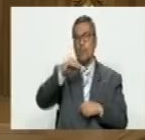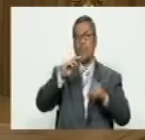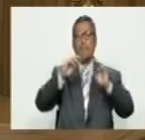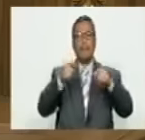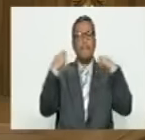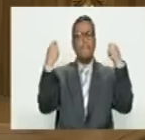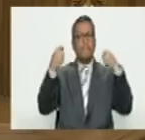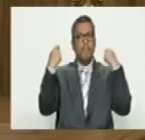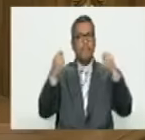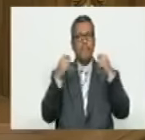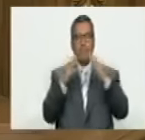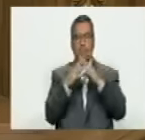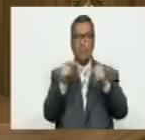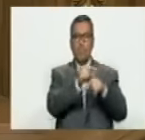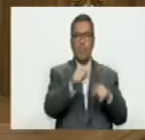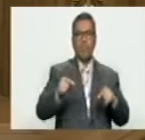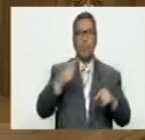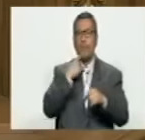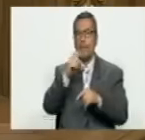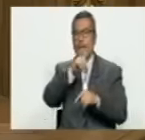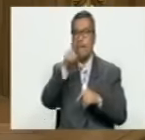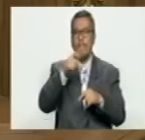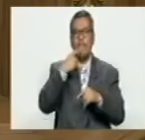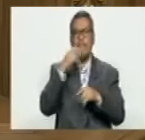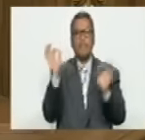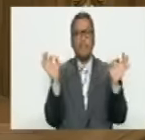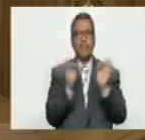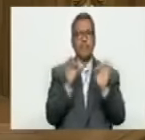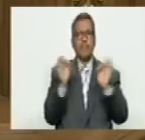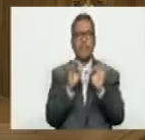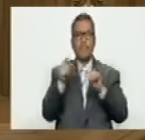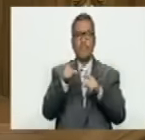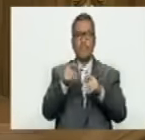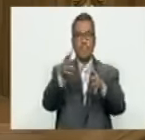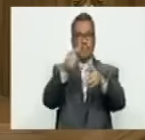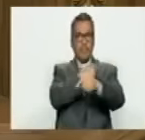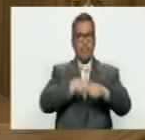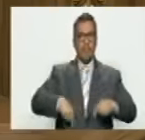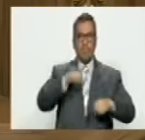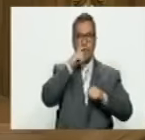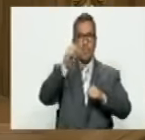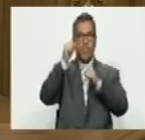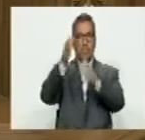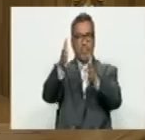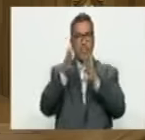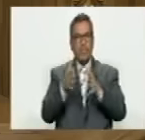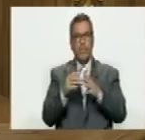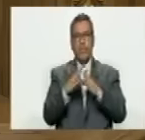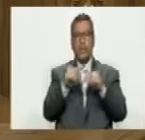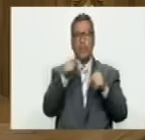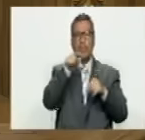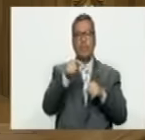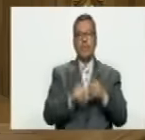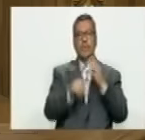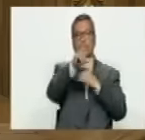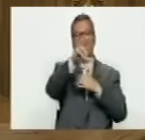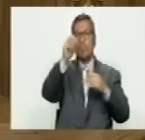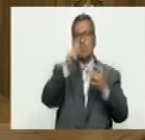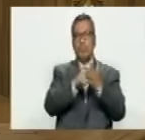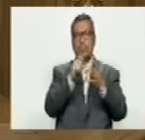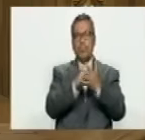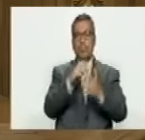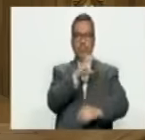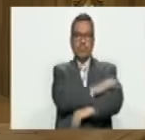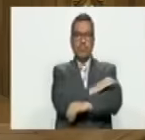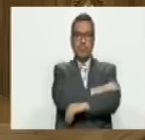campaña generalizada de encuestas donde ninguna daba al presidente Maduro ganando y todas le daban 30 puntos a la